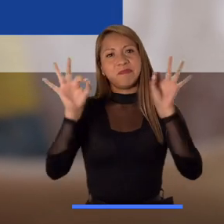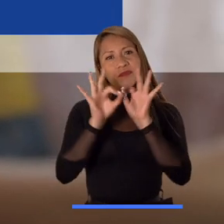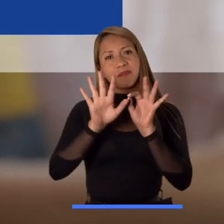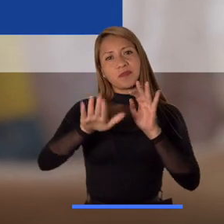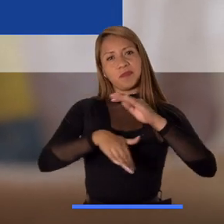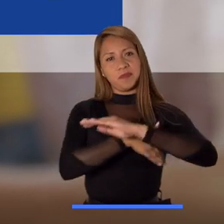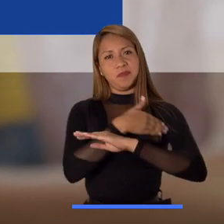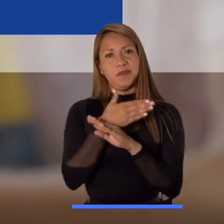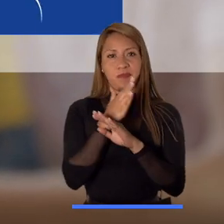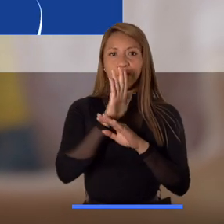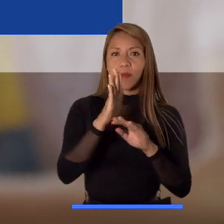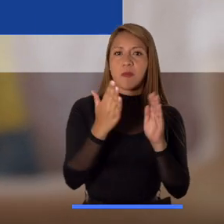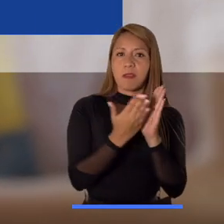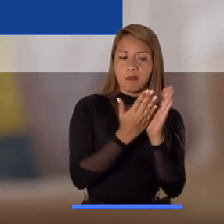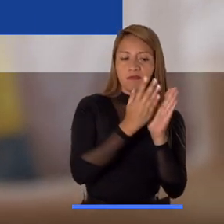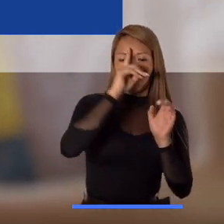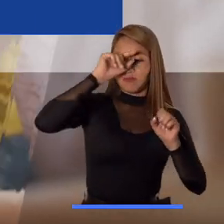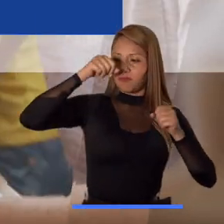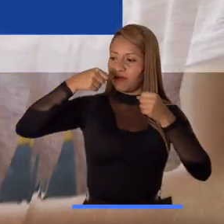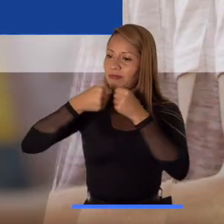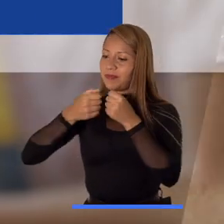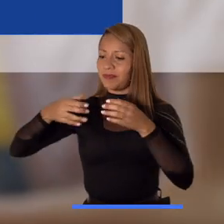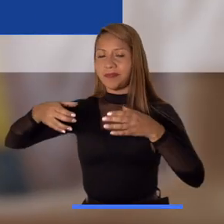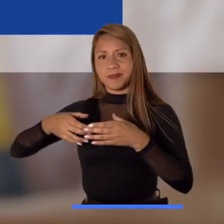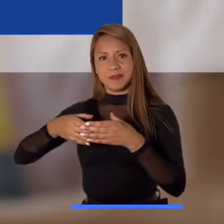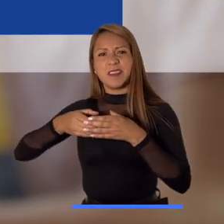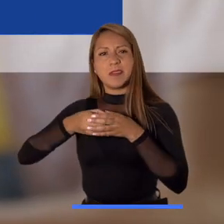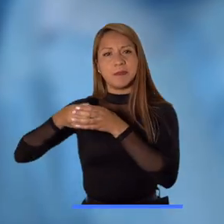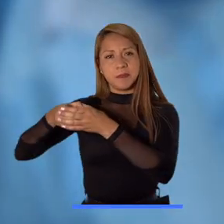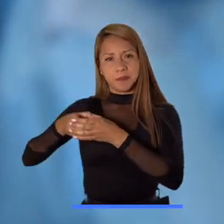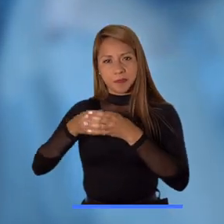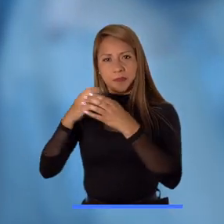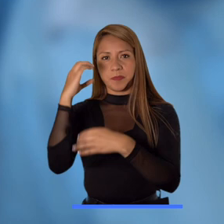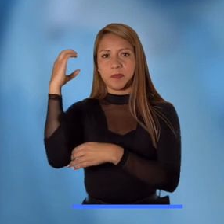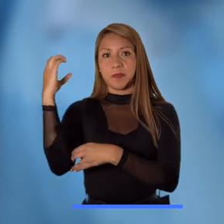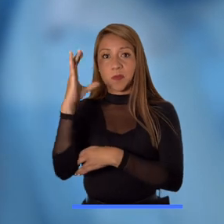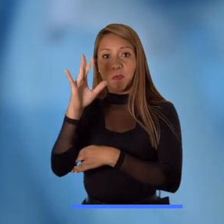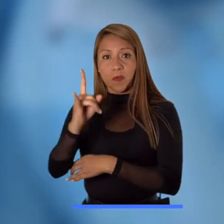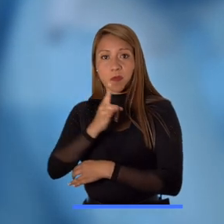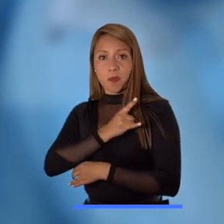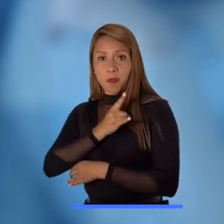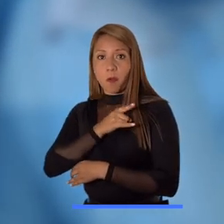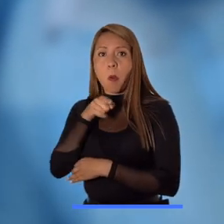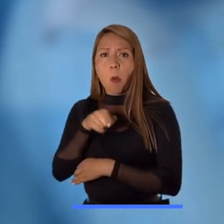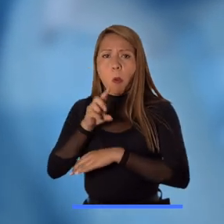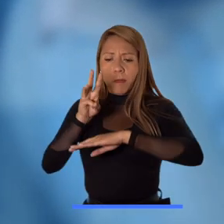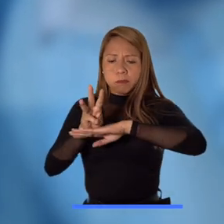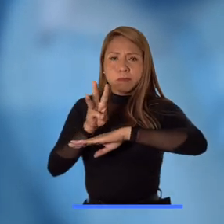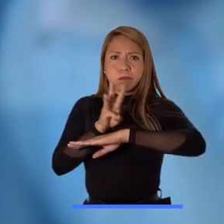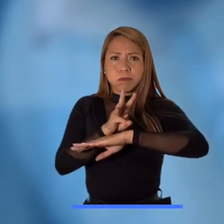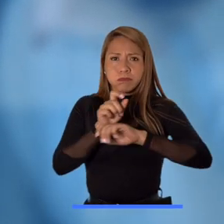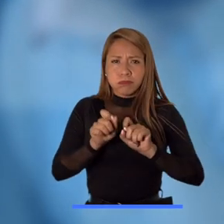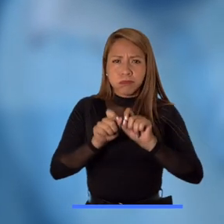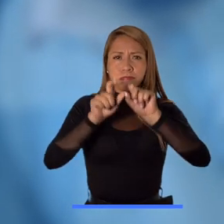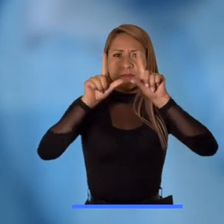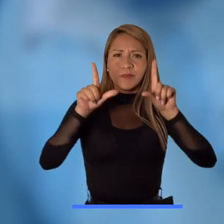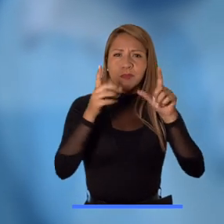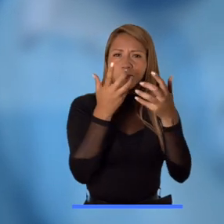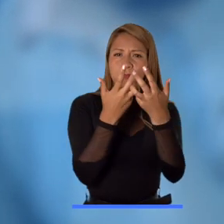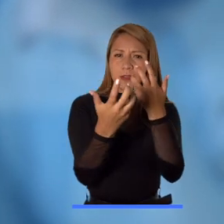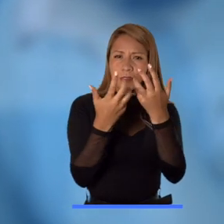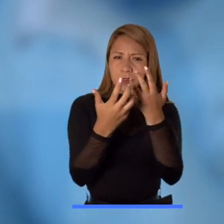Educación Nacional de Colombia, en alianza con la Asociación Colombiana de Universidades, ha dispuesto en la web las nuevas guías de sistemas